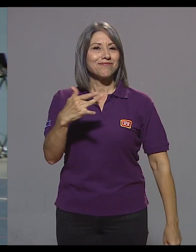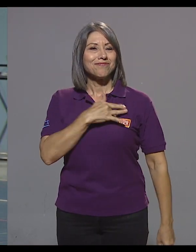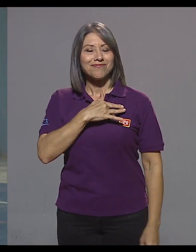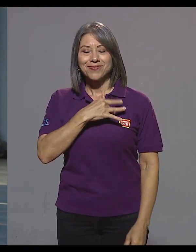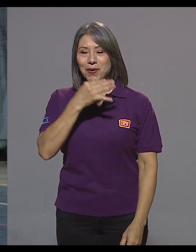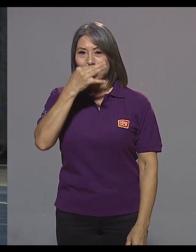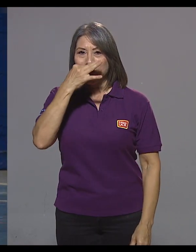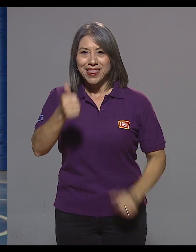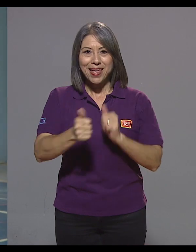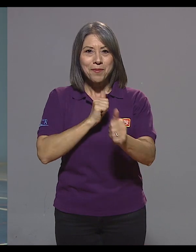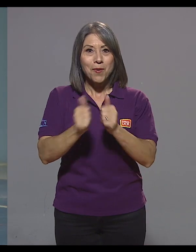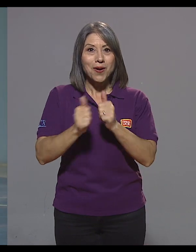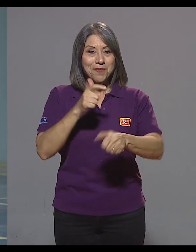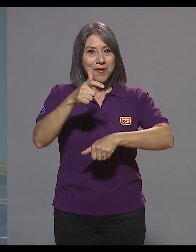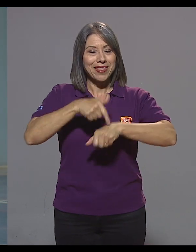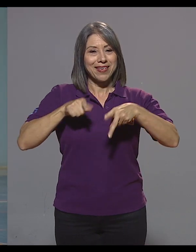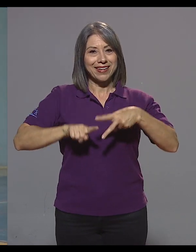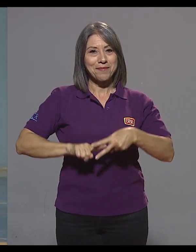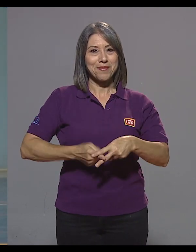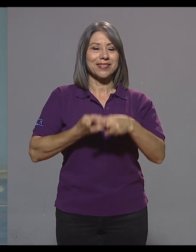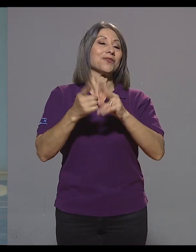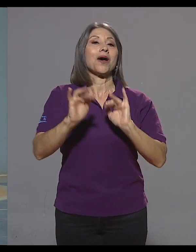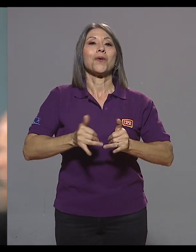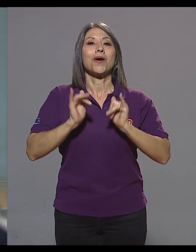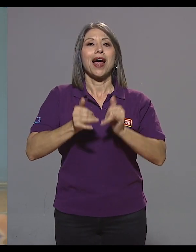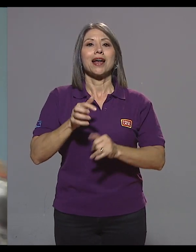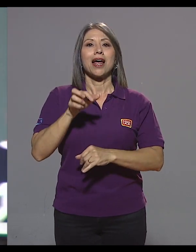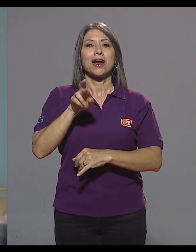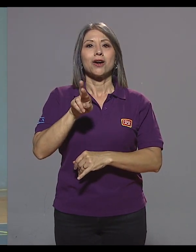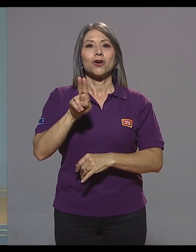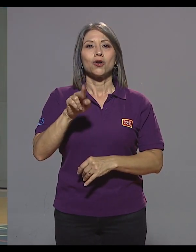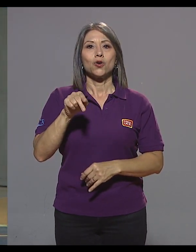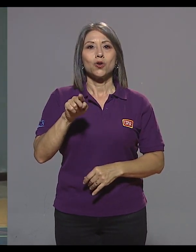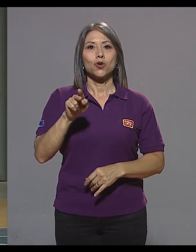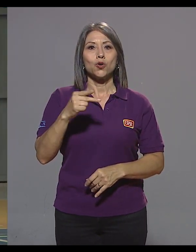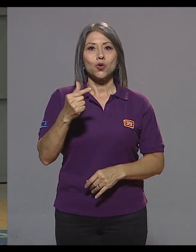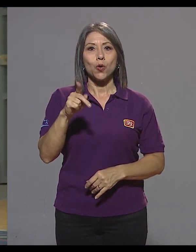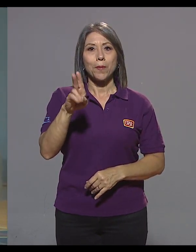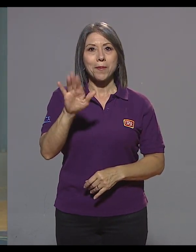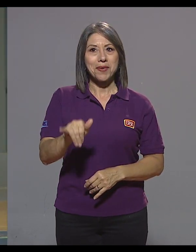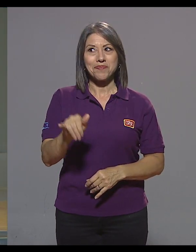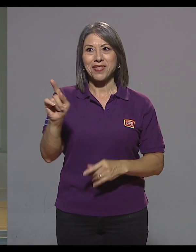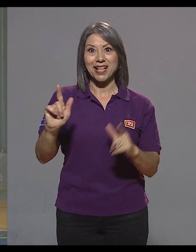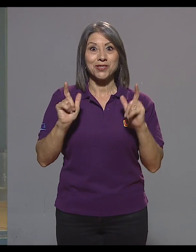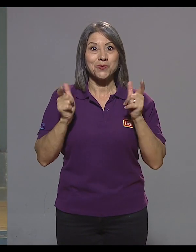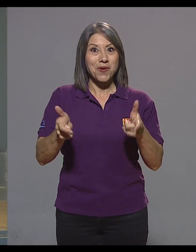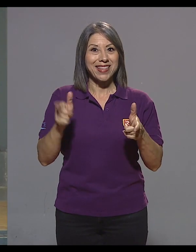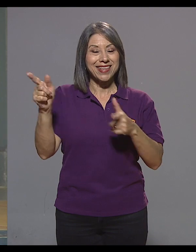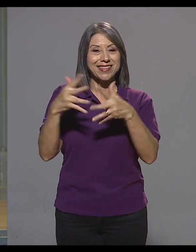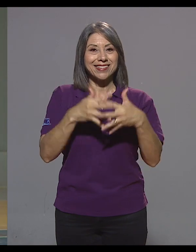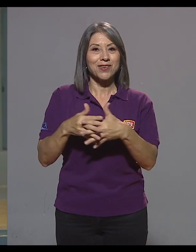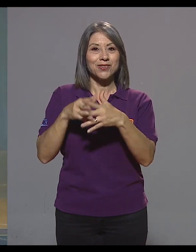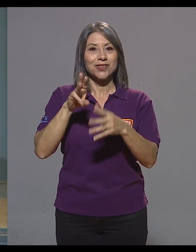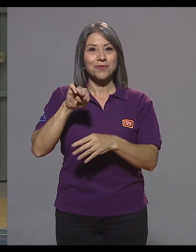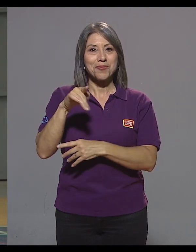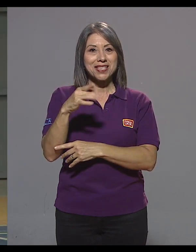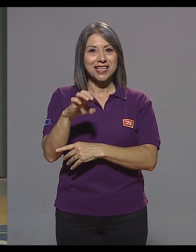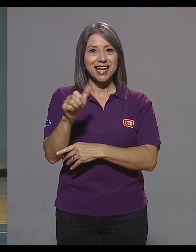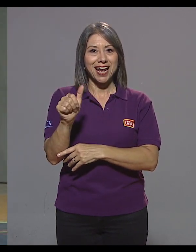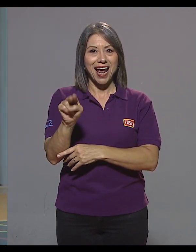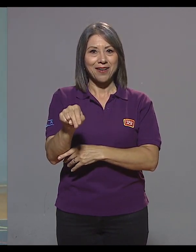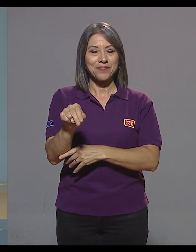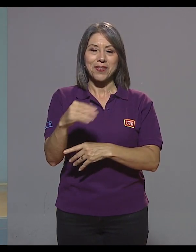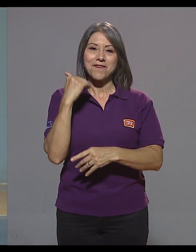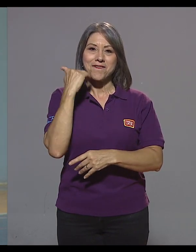se enamoró del deporte apenas empezó a jugar rugby. Y tiene la suerte de que en el estado de Michigan, en Estados Unidos, es fácil